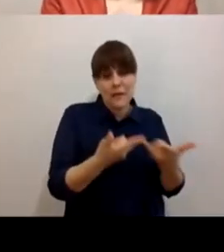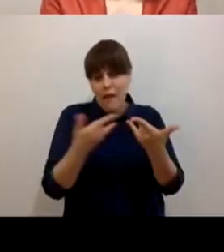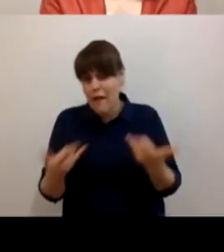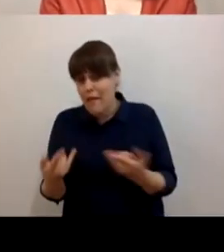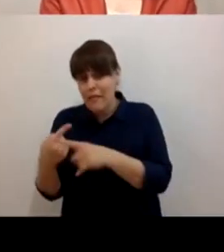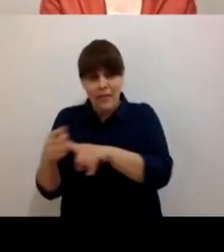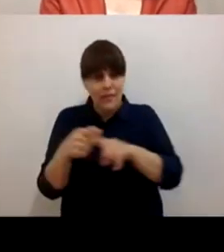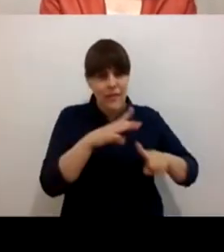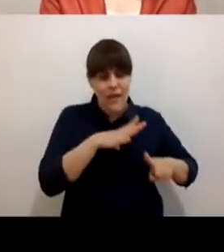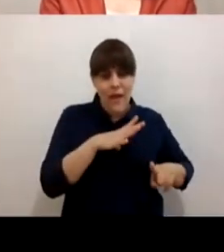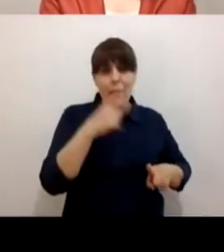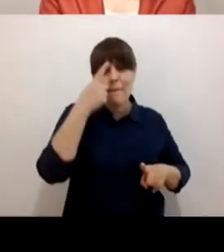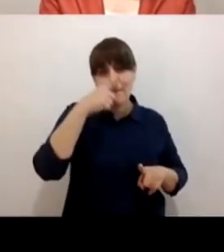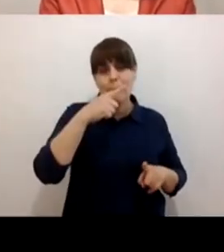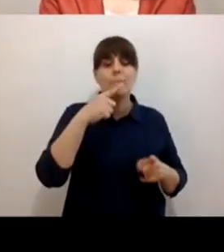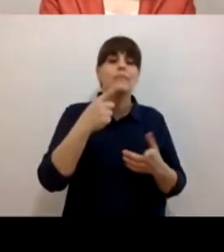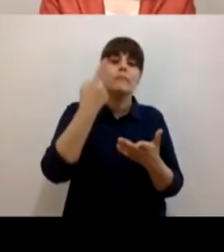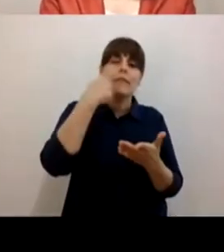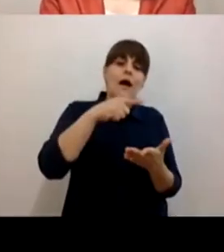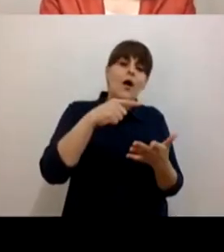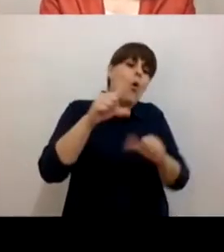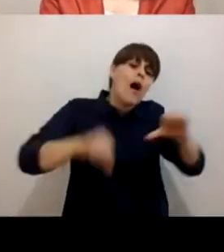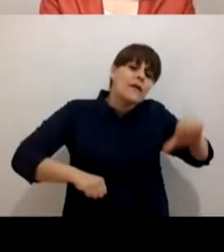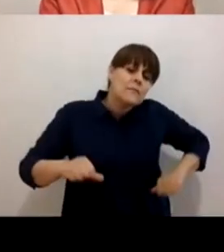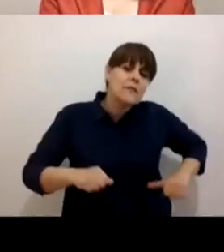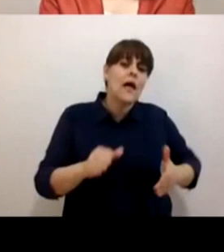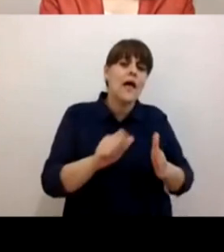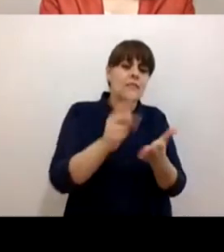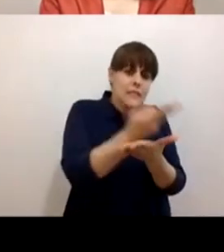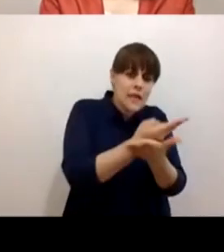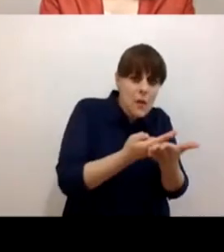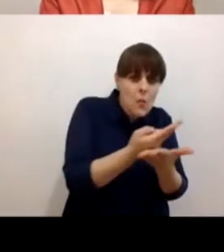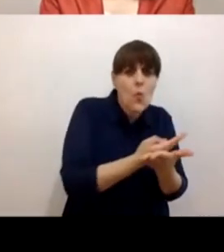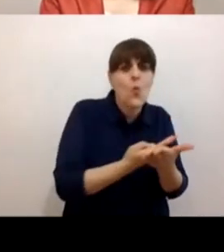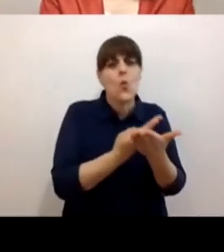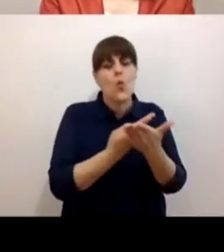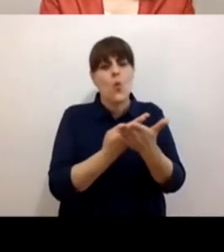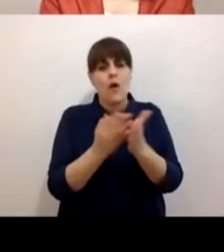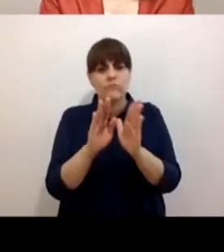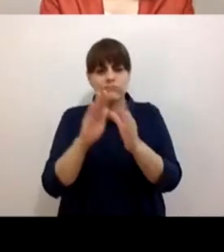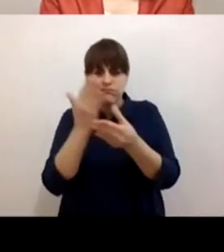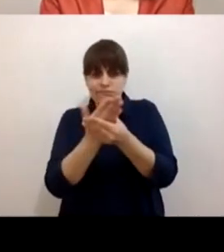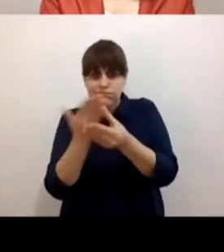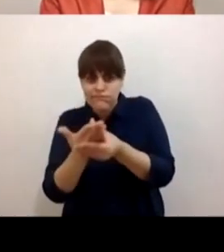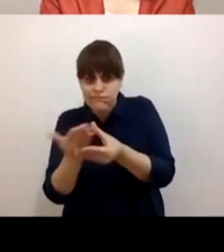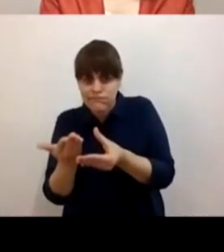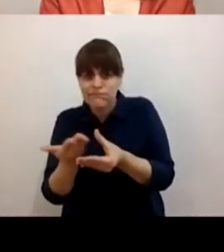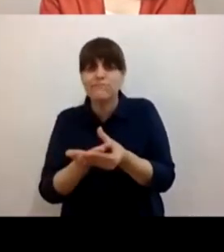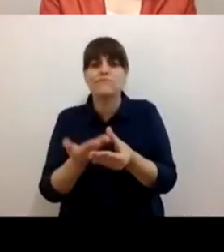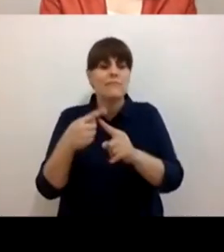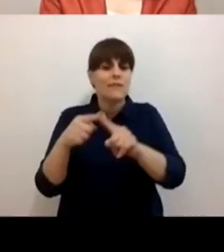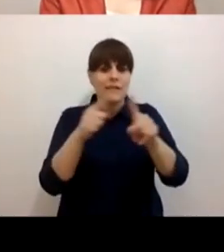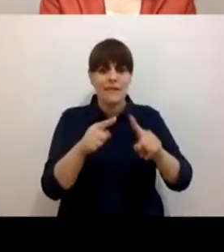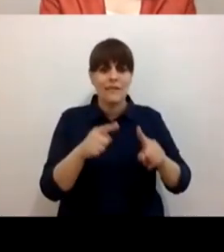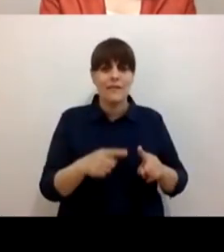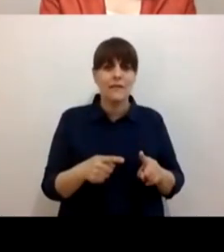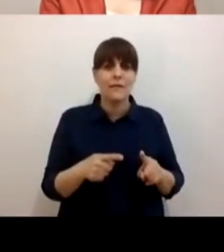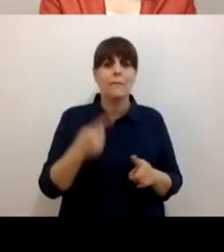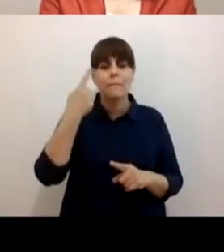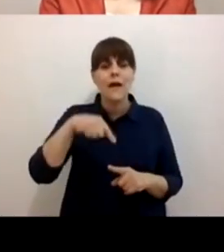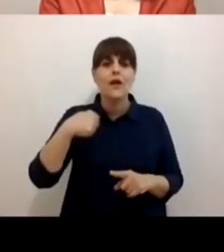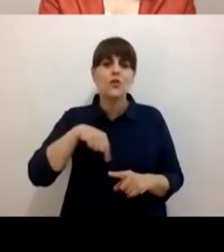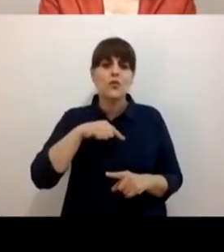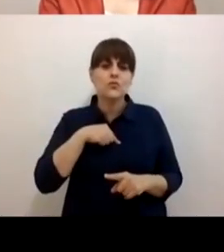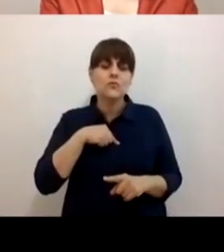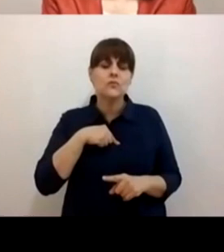hacer álbums, dibujos, este... Encontrar, como yo les decía,